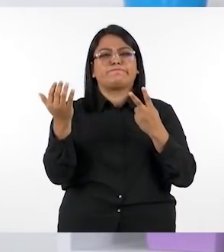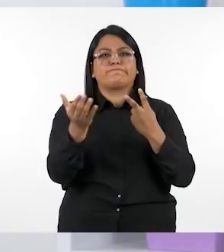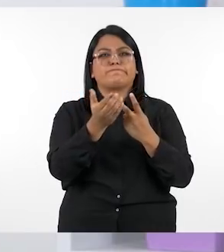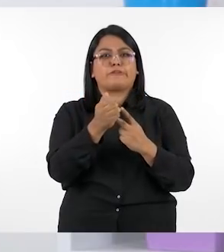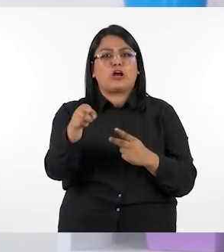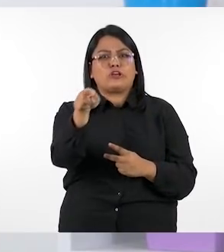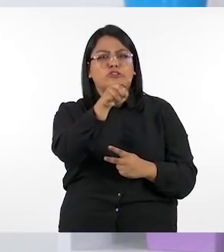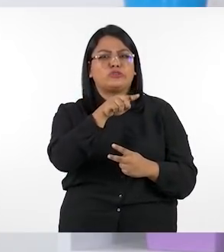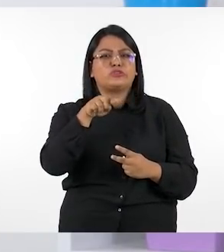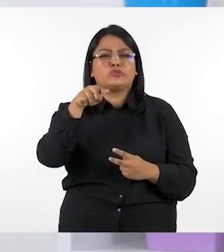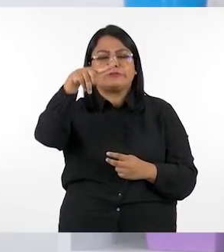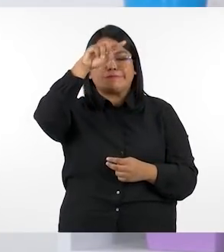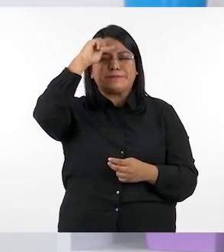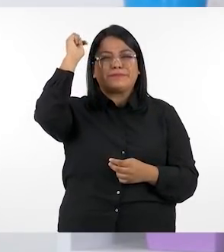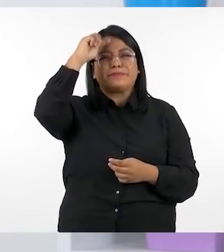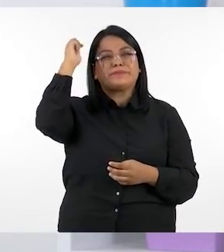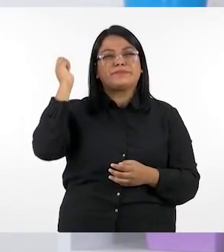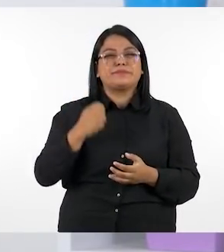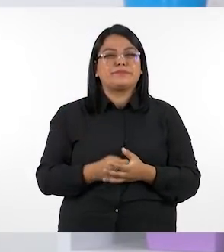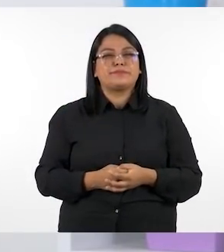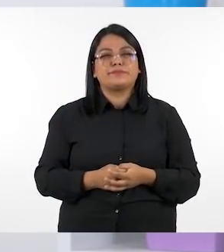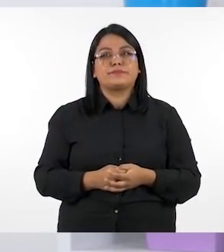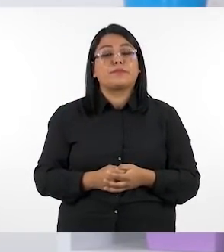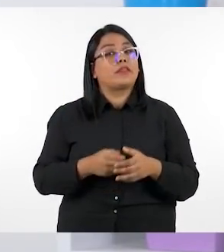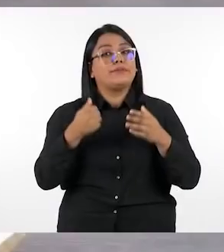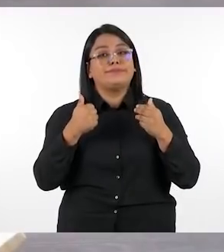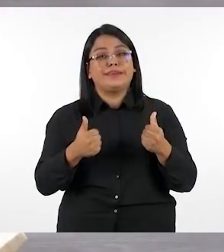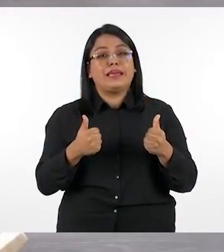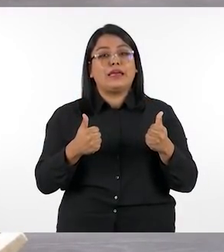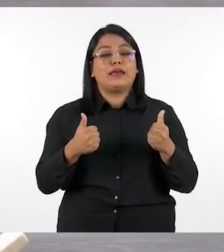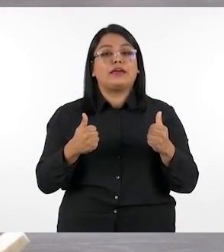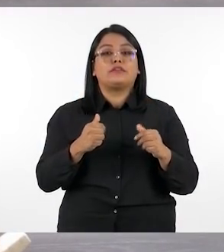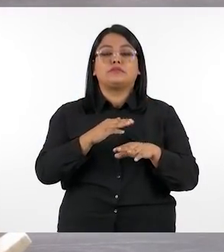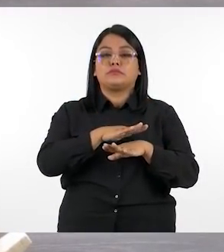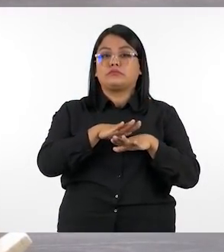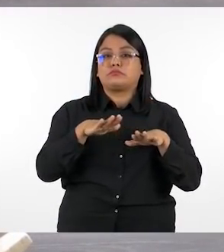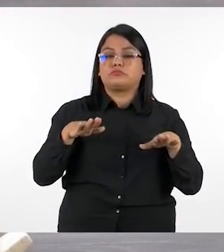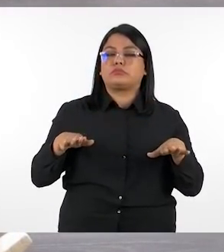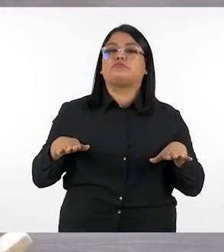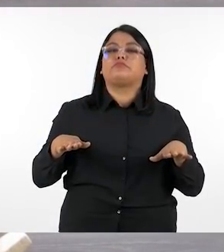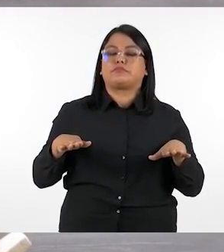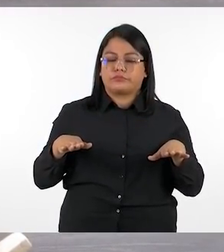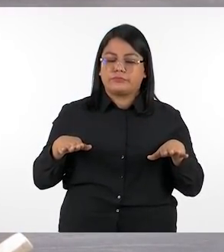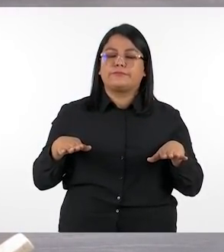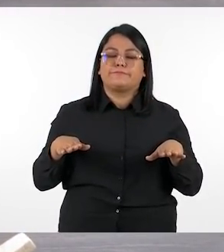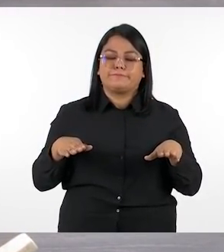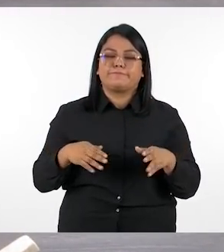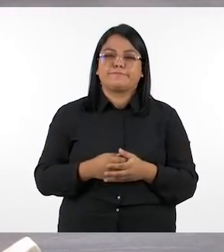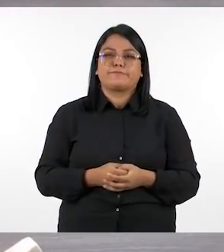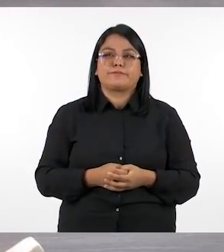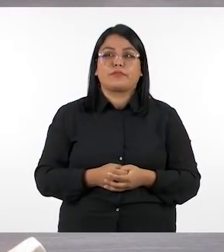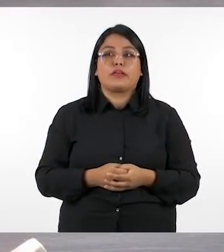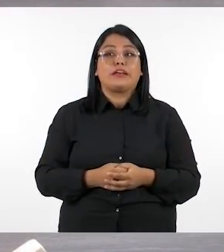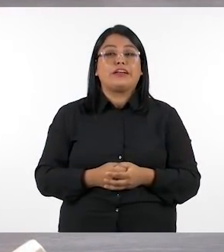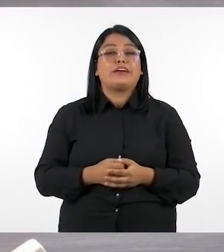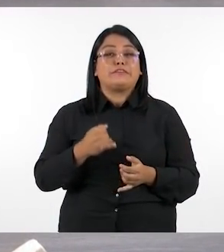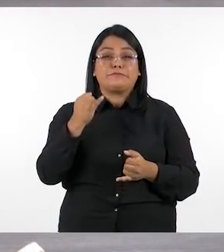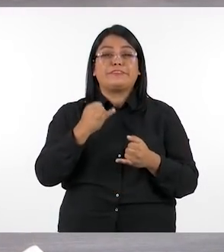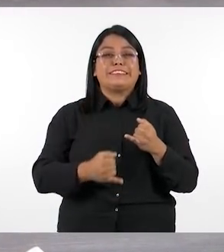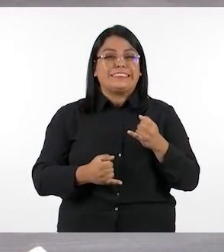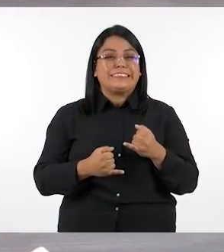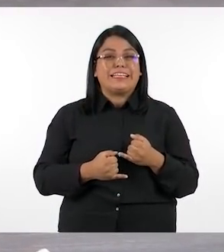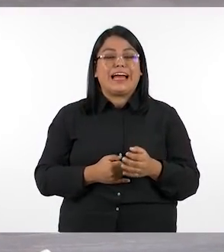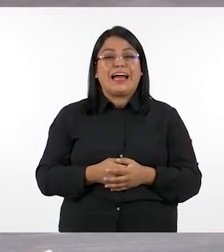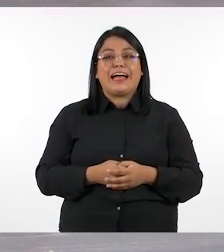éxito en todas sus labores bien hemos llegado al final ya de este webinar el y hasta el final